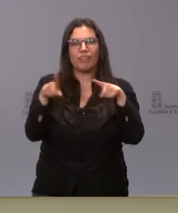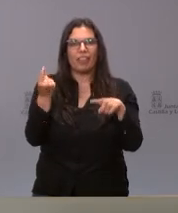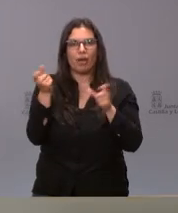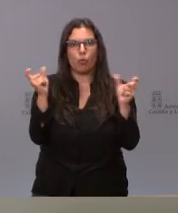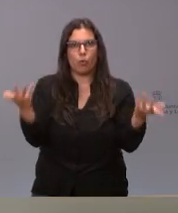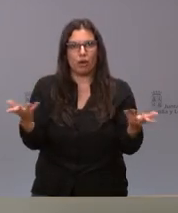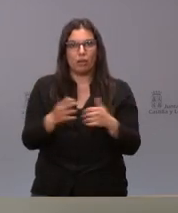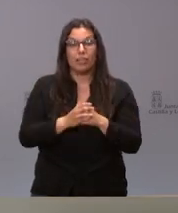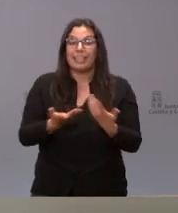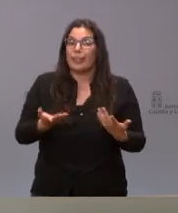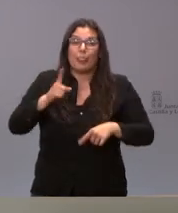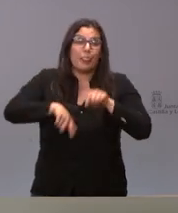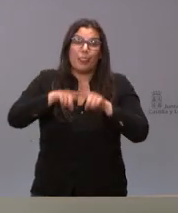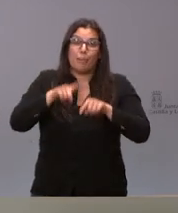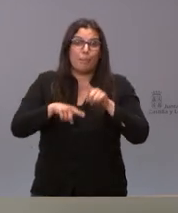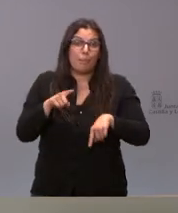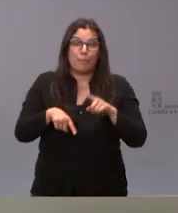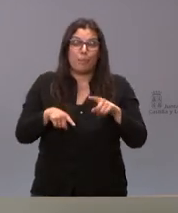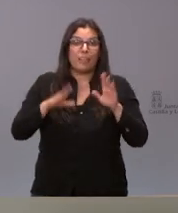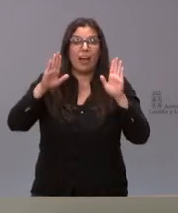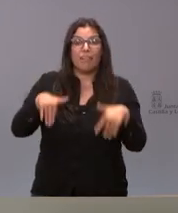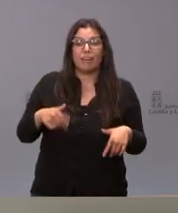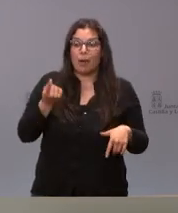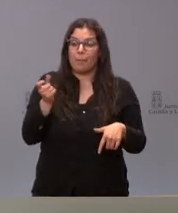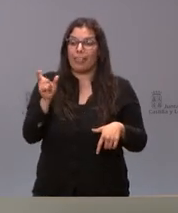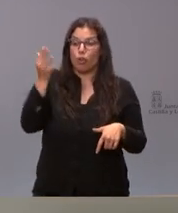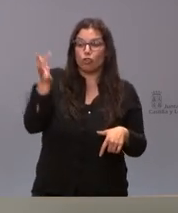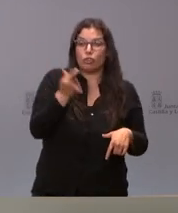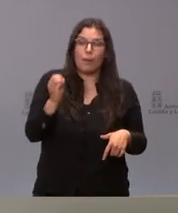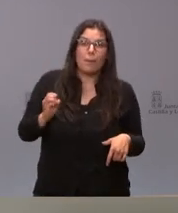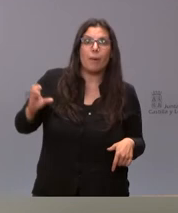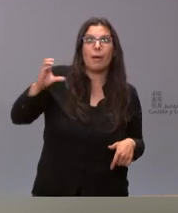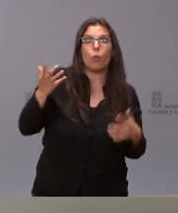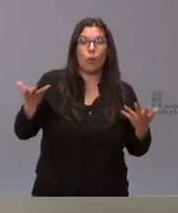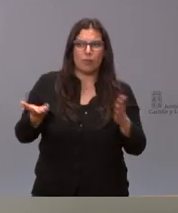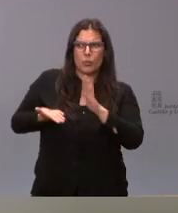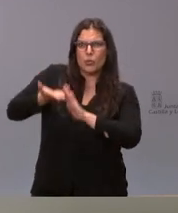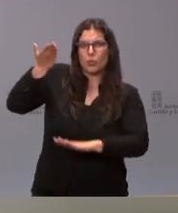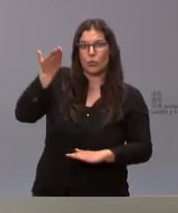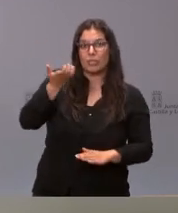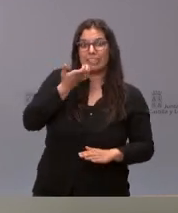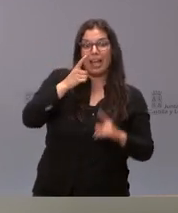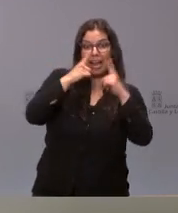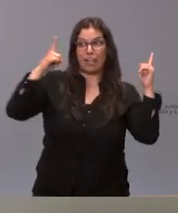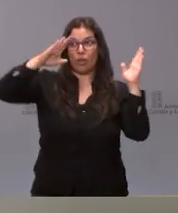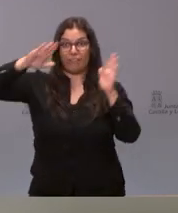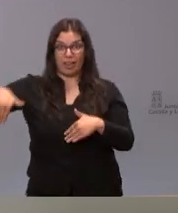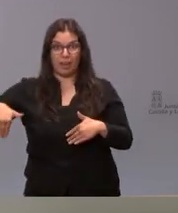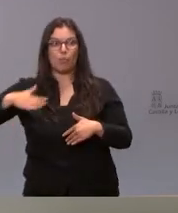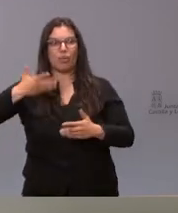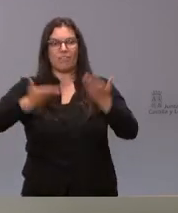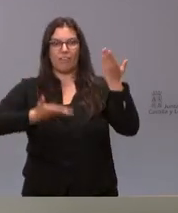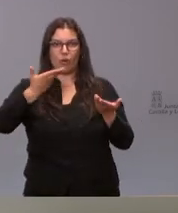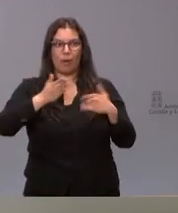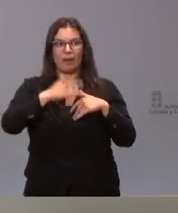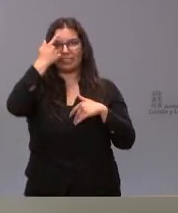depende al final del tipo de inflación con el que cerremos el año si esperamos a fin de año podríamos valorar cada uno de los casos y yo creo que hasta